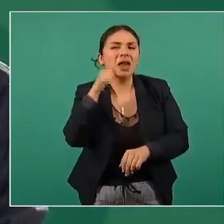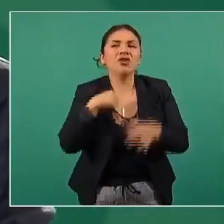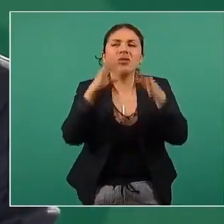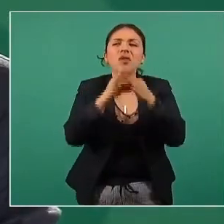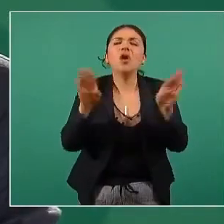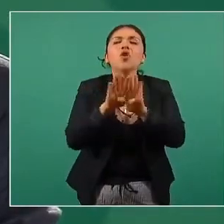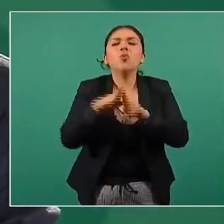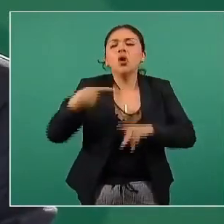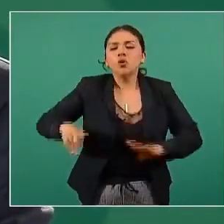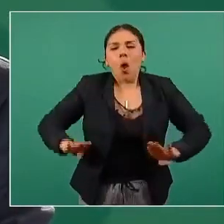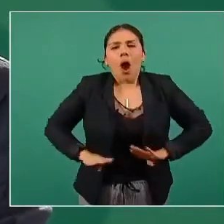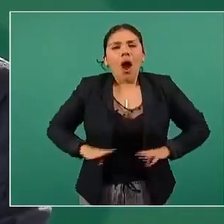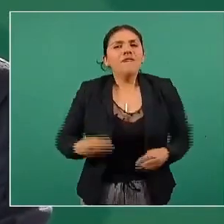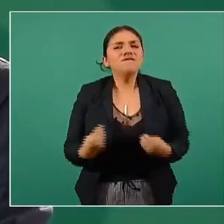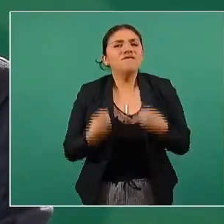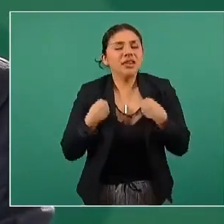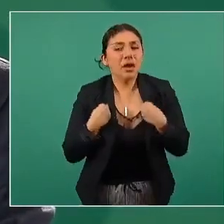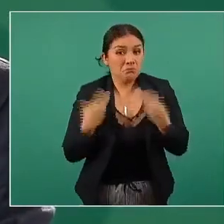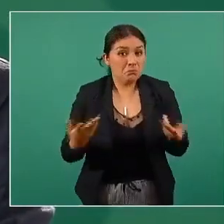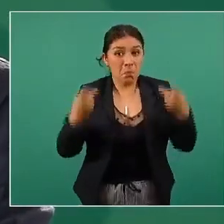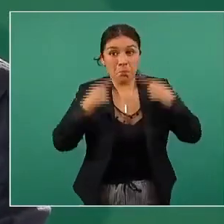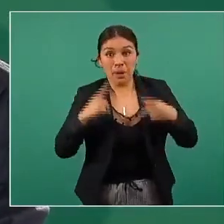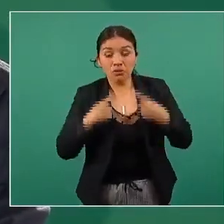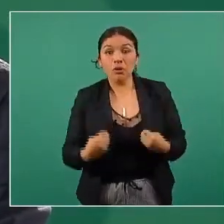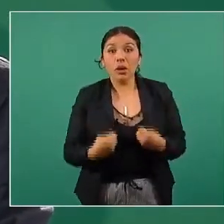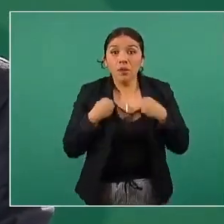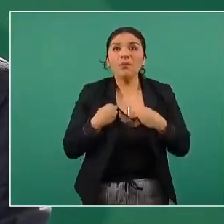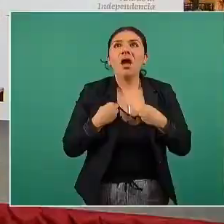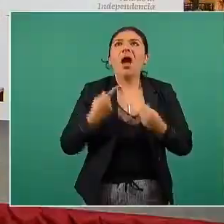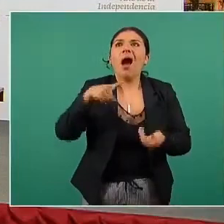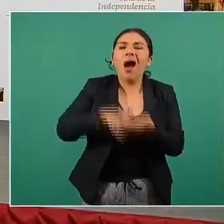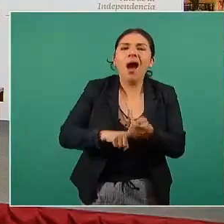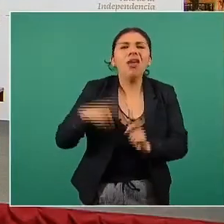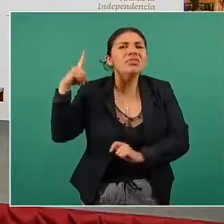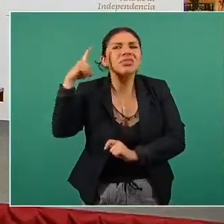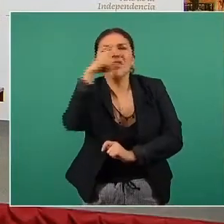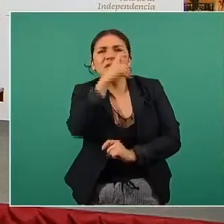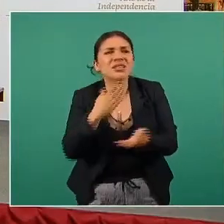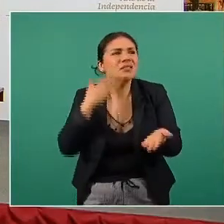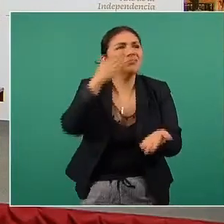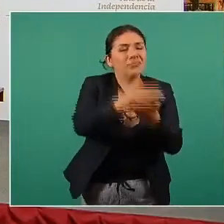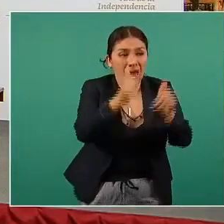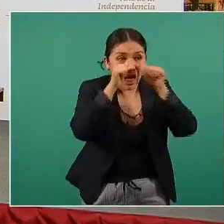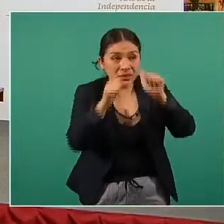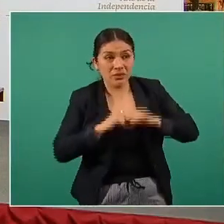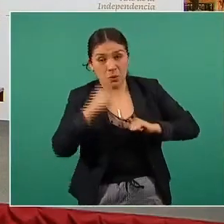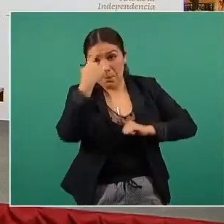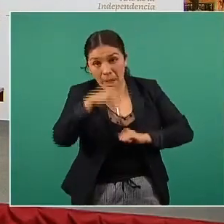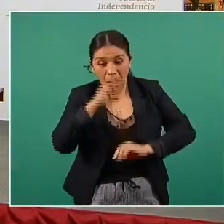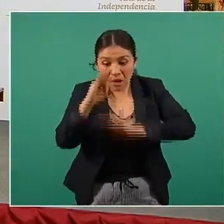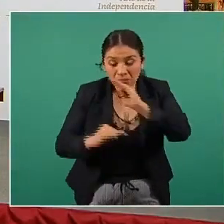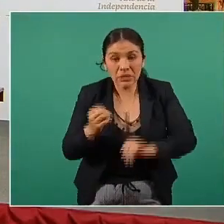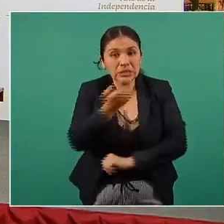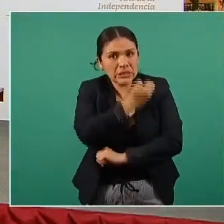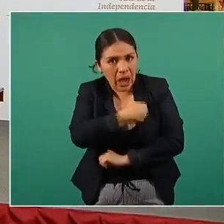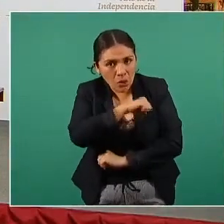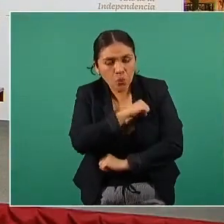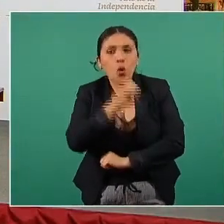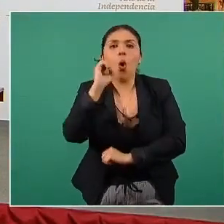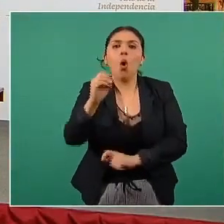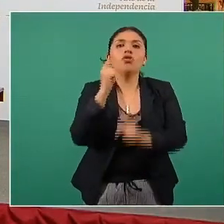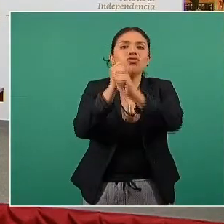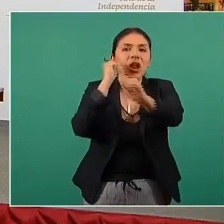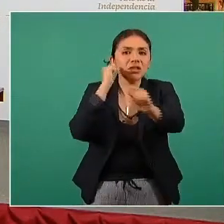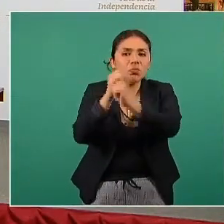condiciones de vida. Las personas que viven con difícil acceso a los servicios, no sólo de salud, sino también de transporte,